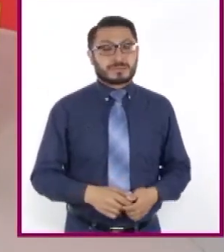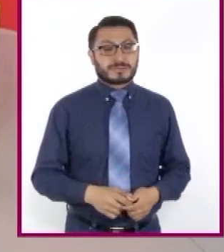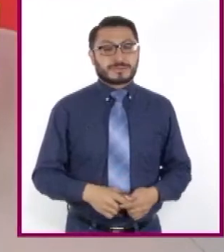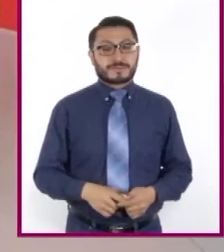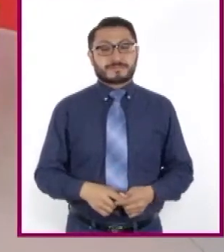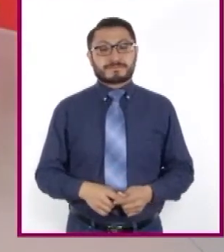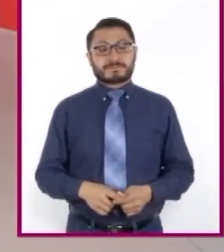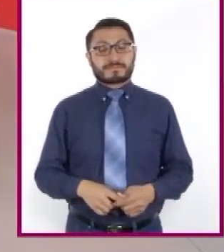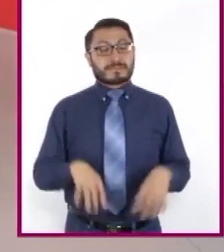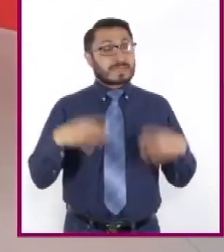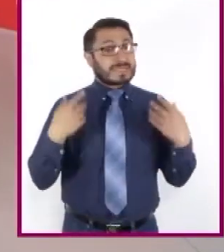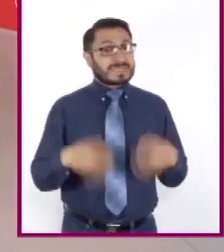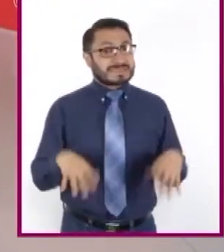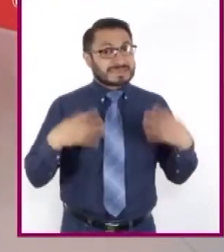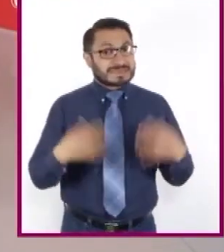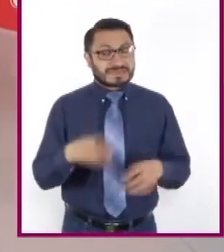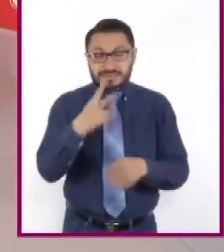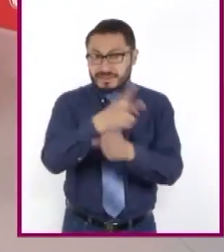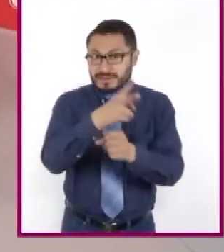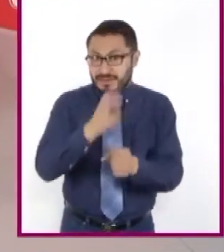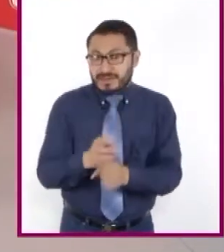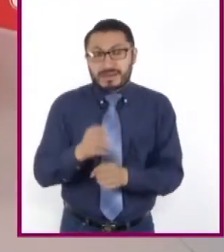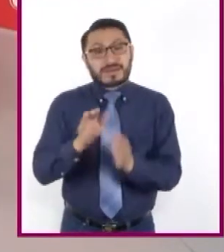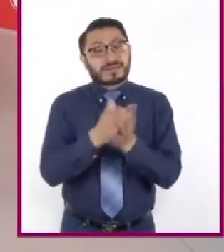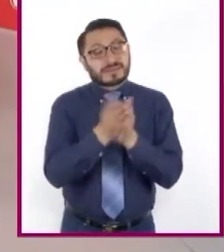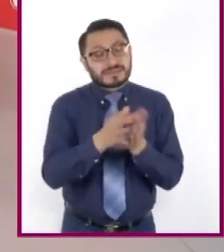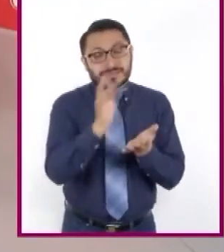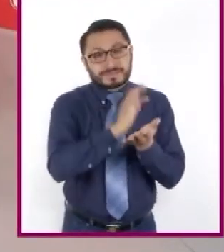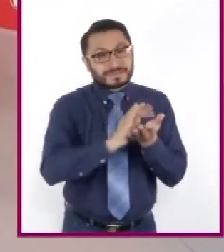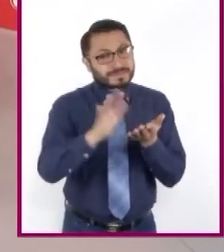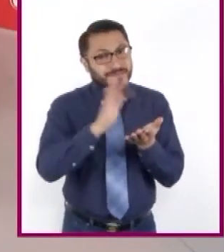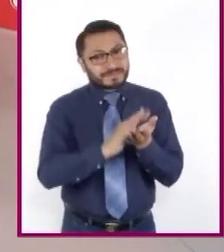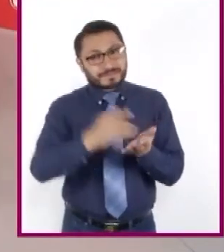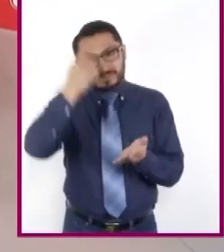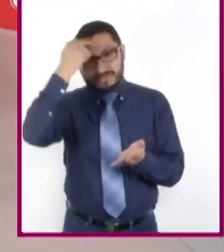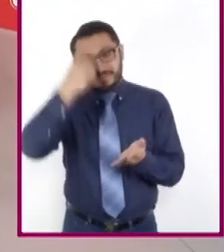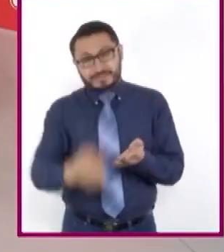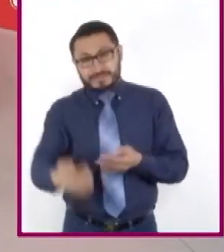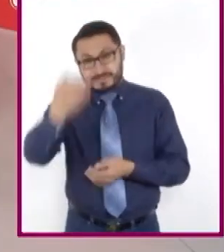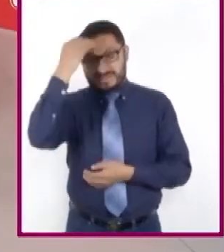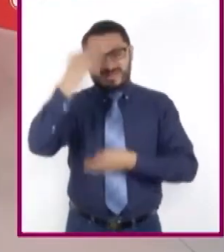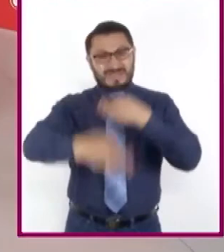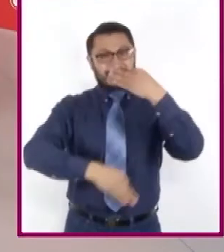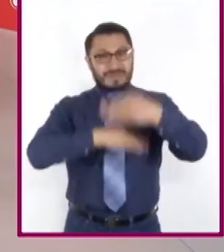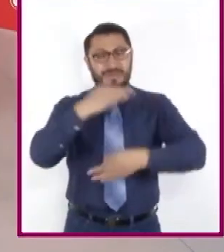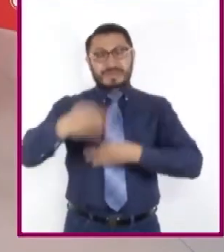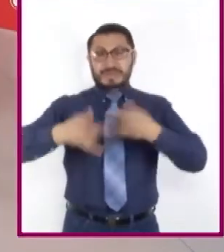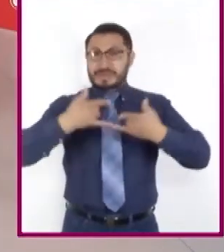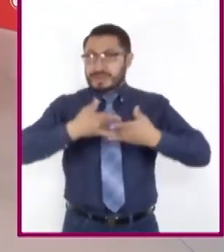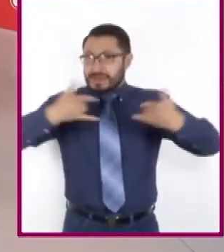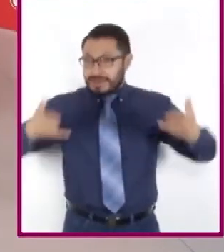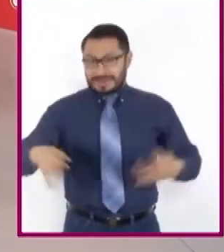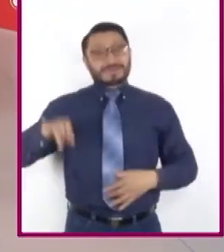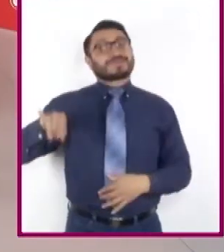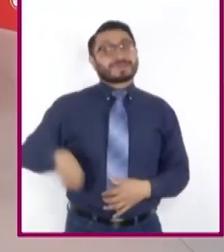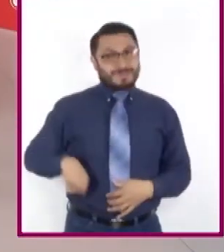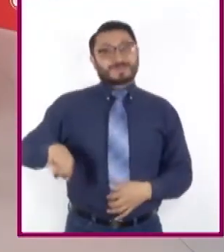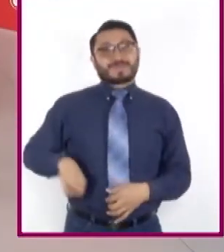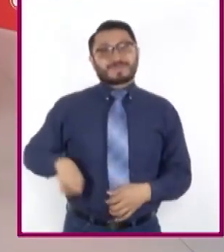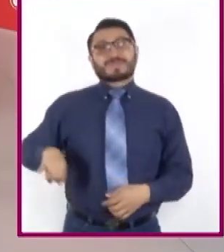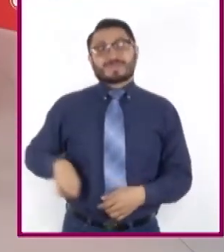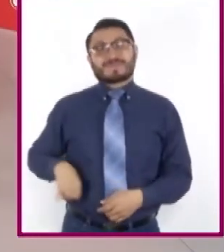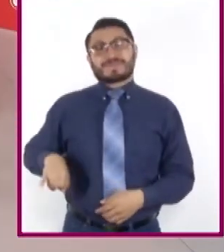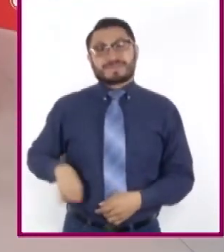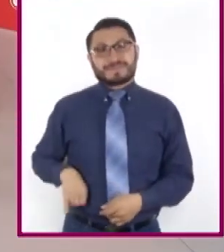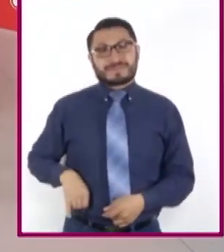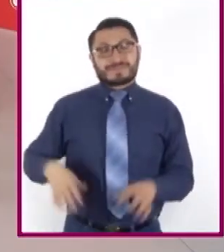Vaya escena. Los invitamos a que lean la obra completa para conocer toda la historia. Es muy interesante. Les